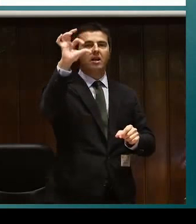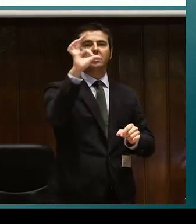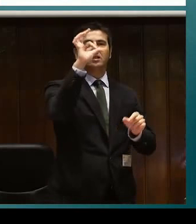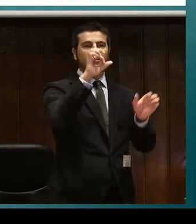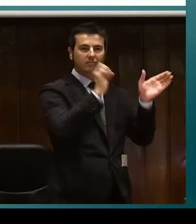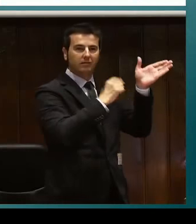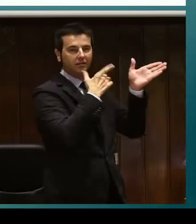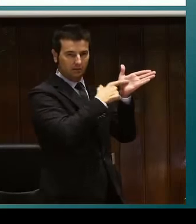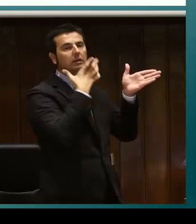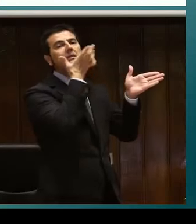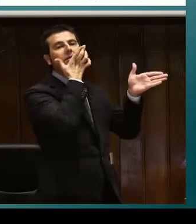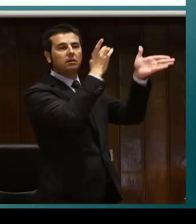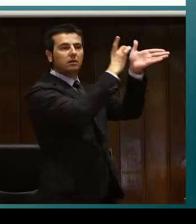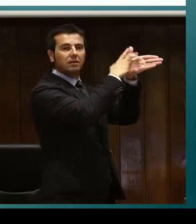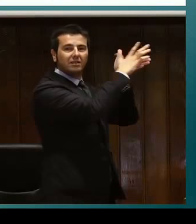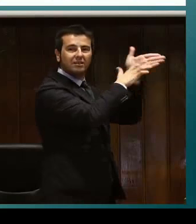dactils.